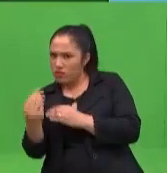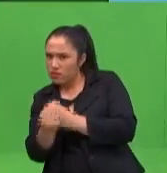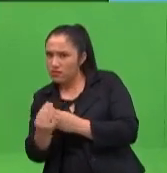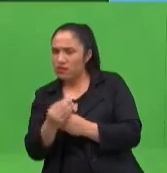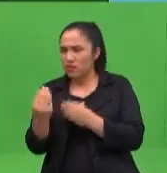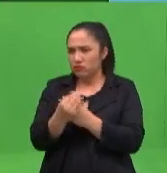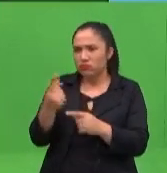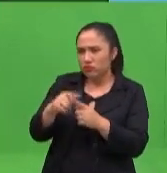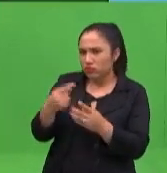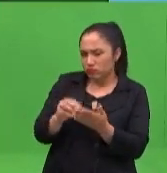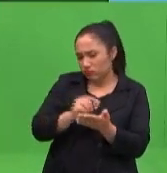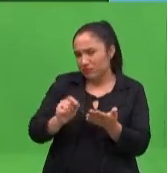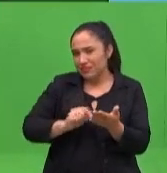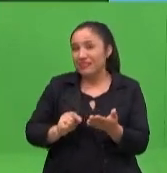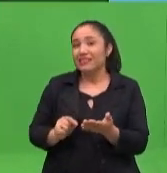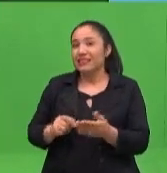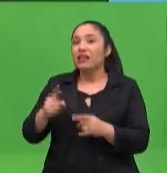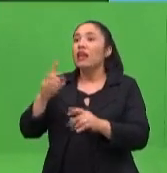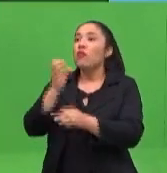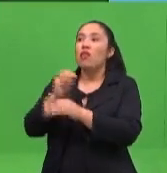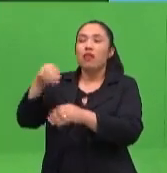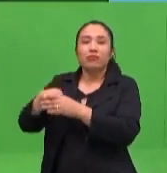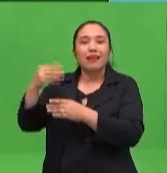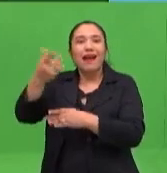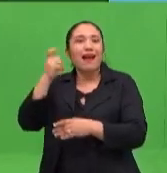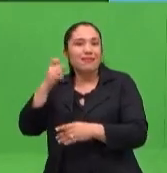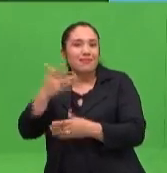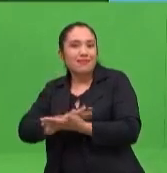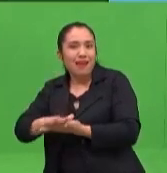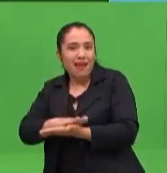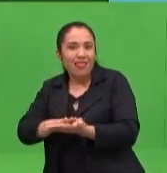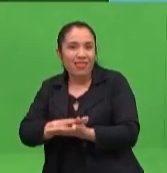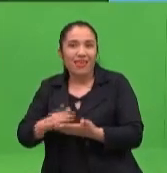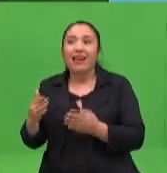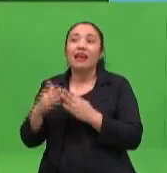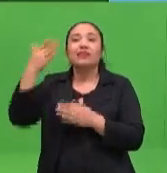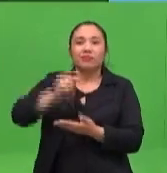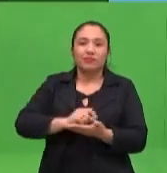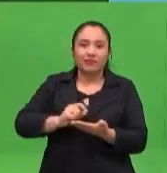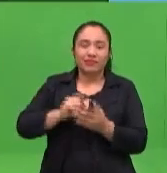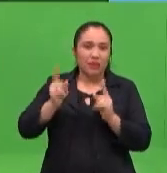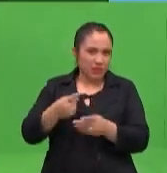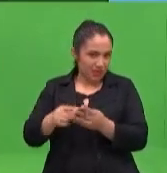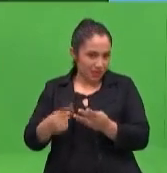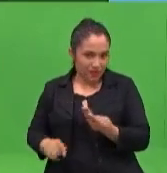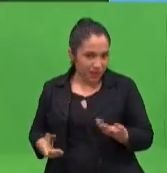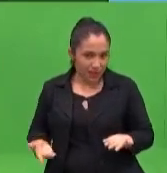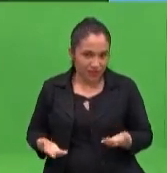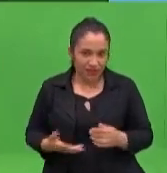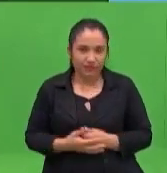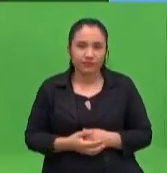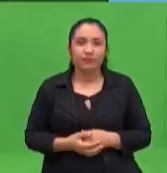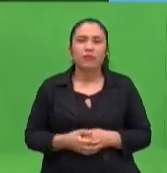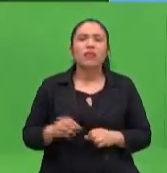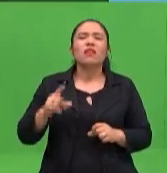no tienen, ¿verdad? En el colegio termina la clase y bueno, y el profesor está con los 35 alumnos o 50 alumnos. También les podemos darle a los padres